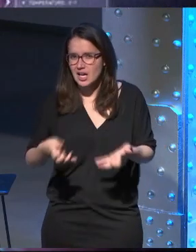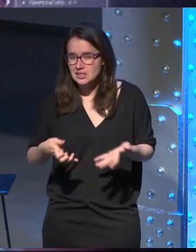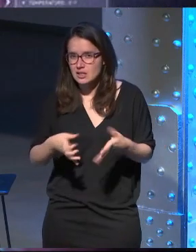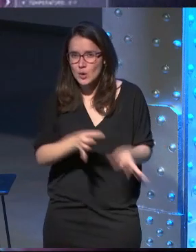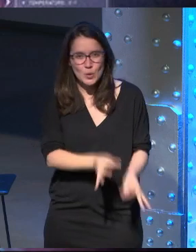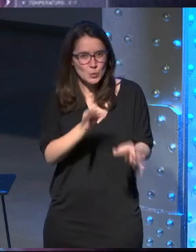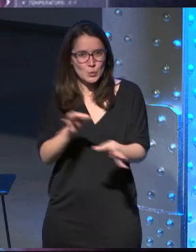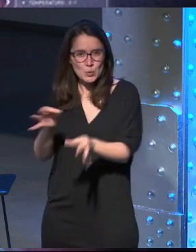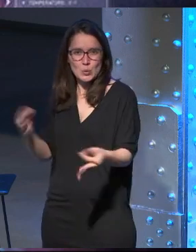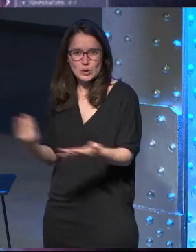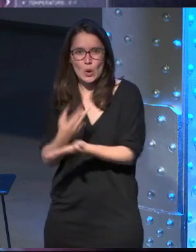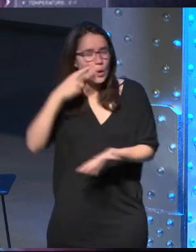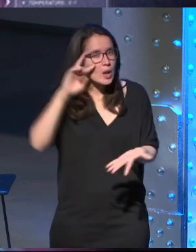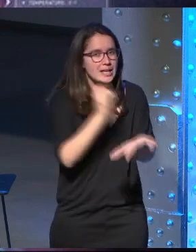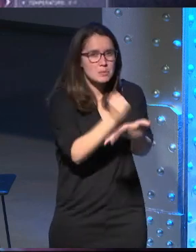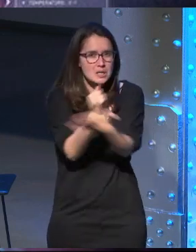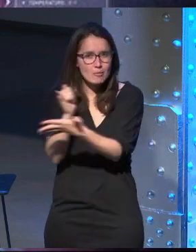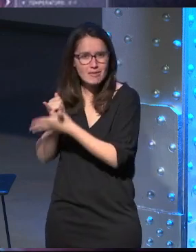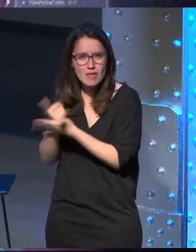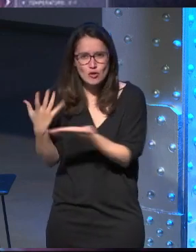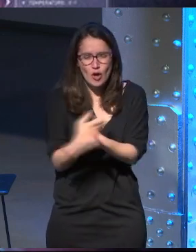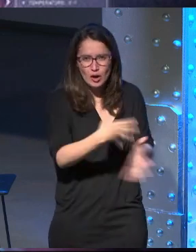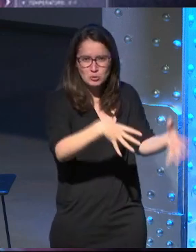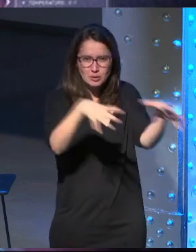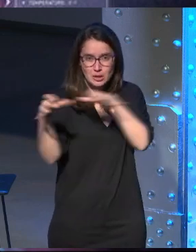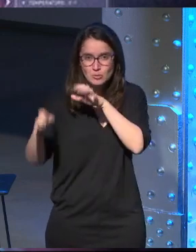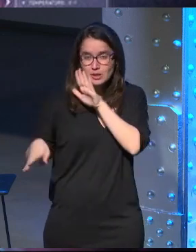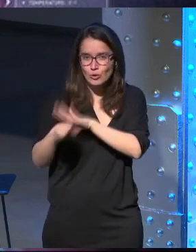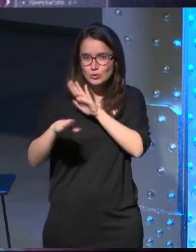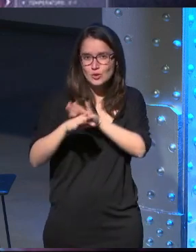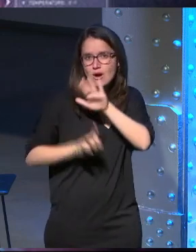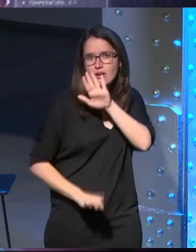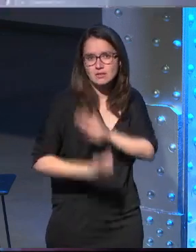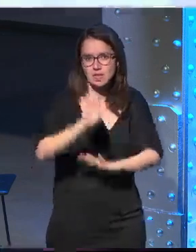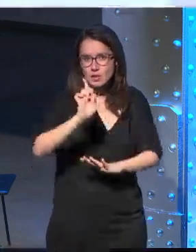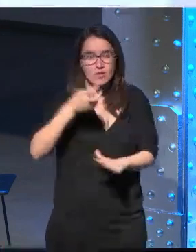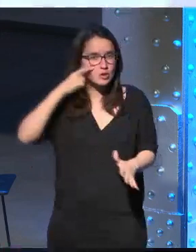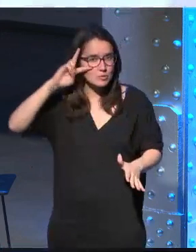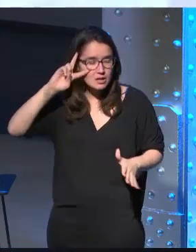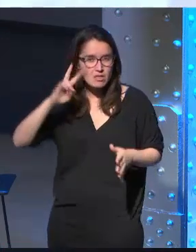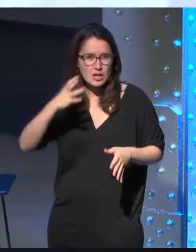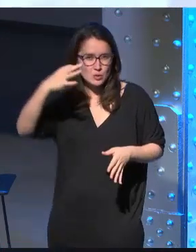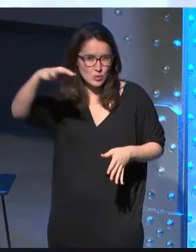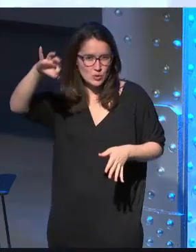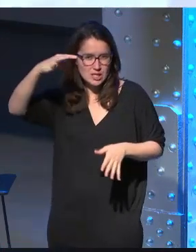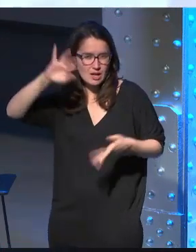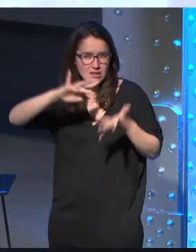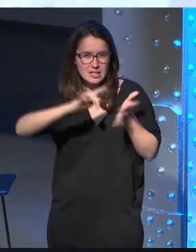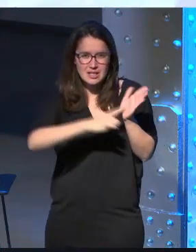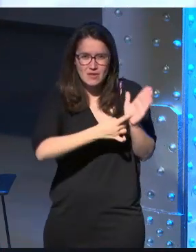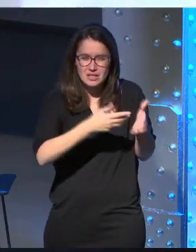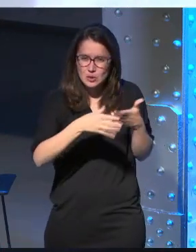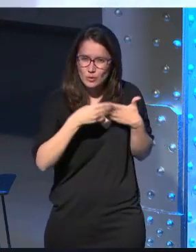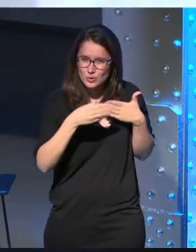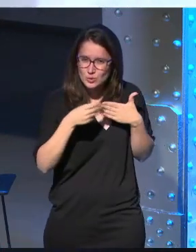todos estos años de toda la experimentación de todo lo que hemos aprendido para poder seguir desarrollando experiencias únicas interfaces de